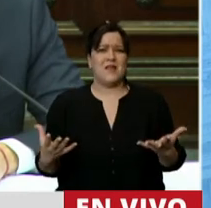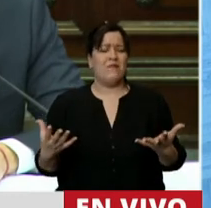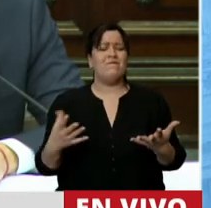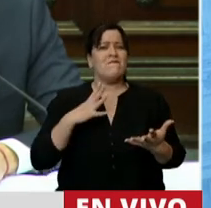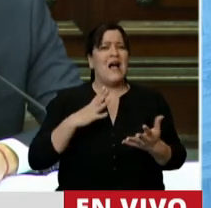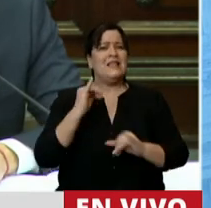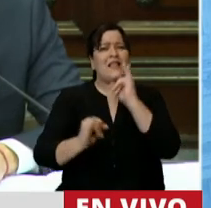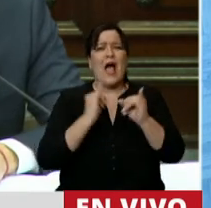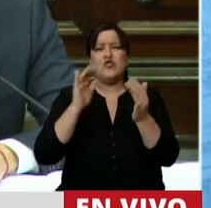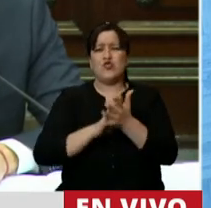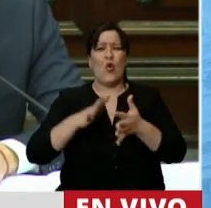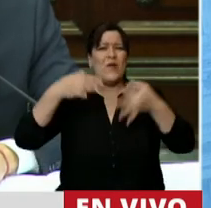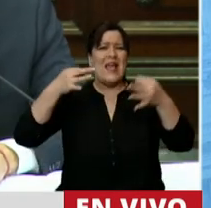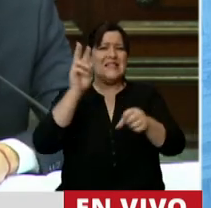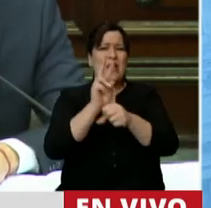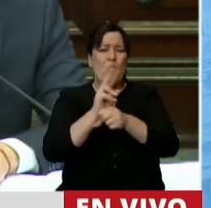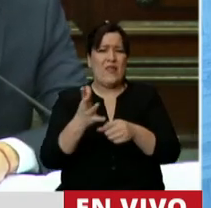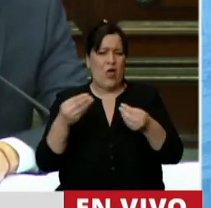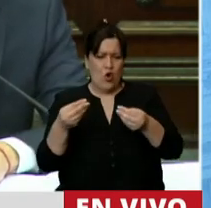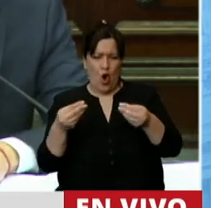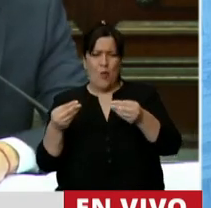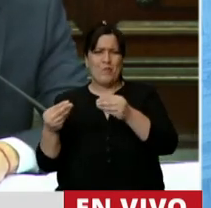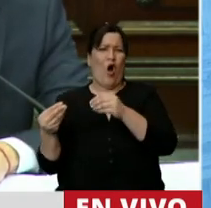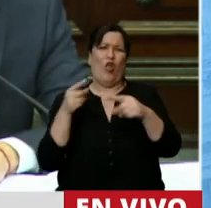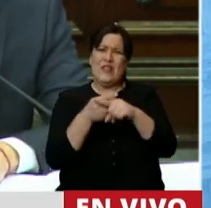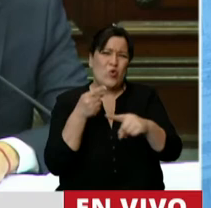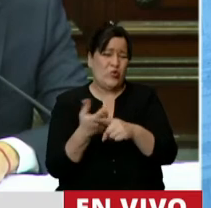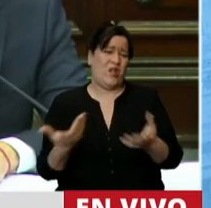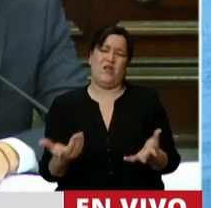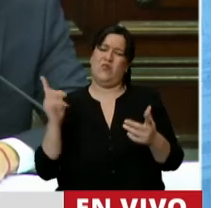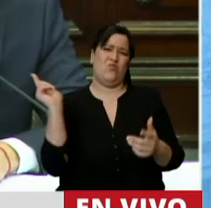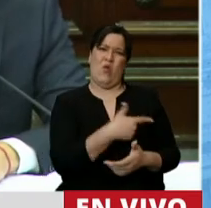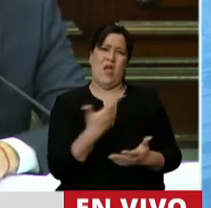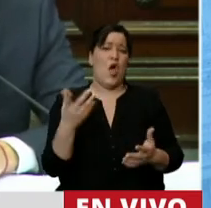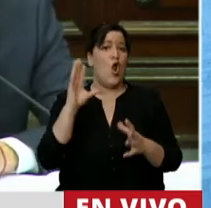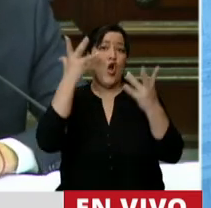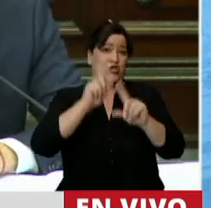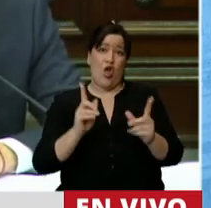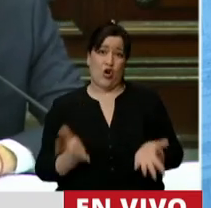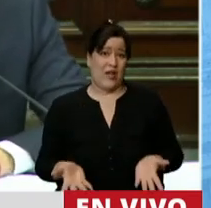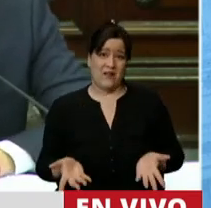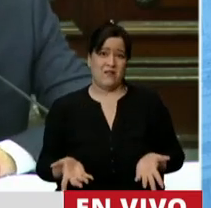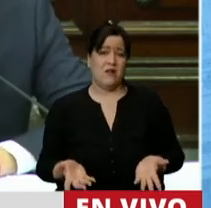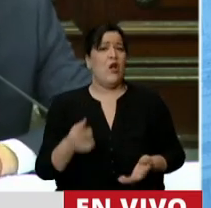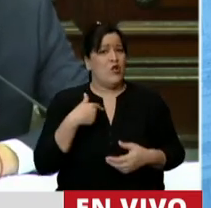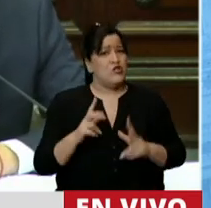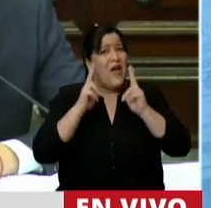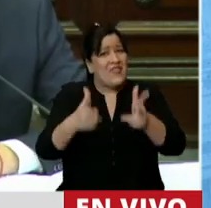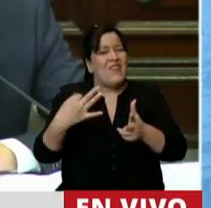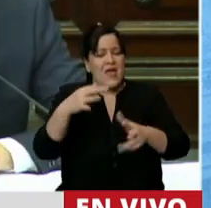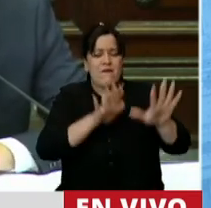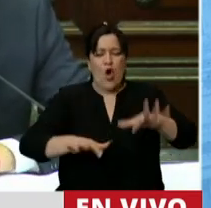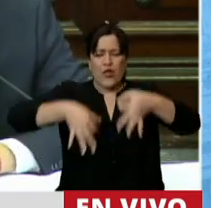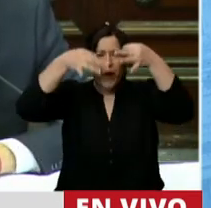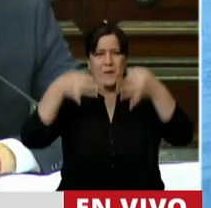de seguridad, ¿cómo nos vamos a poner a pelear? Por favor, pero no se enojen. Les decimos que lo ordenen